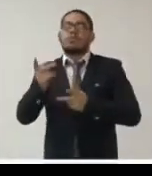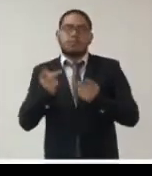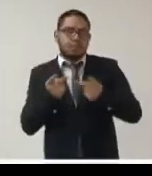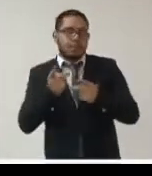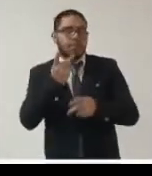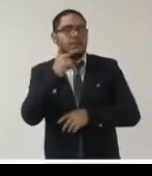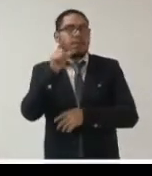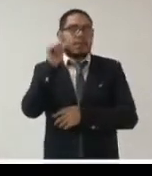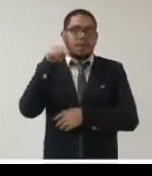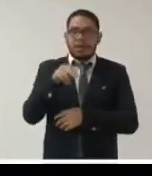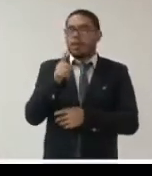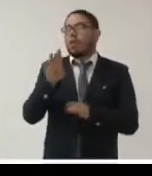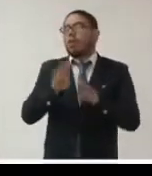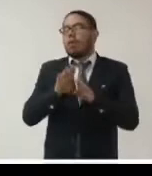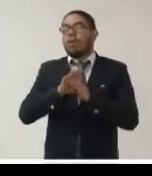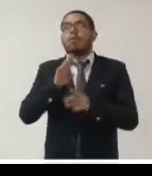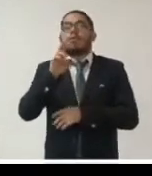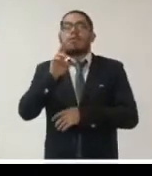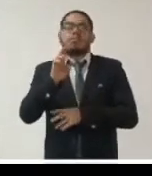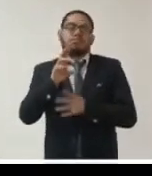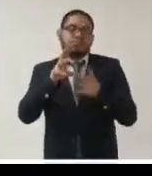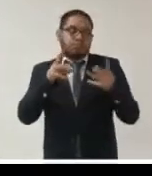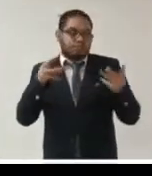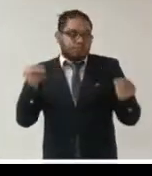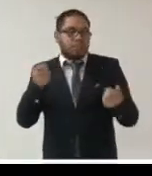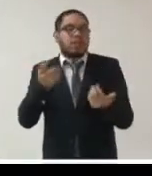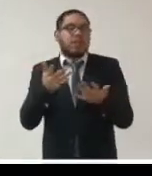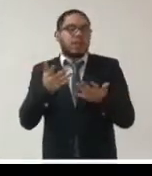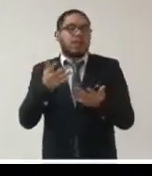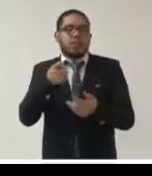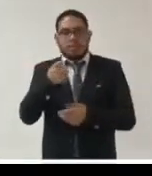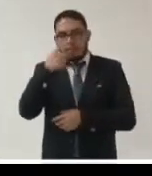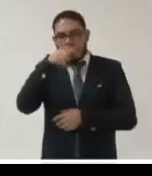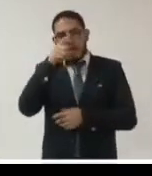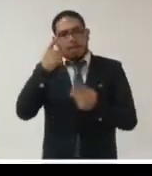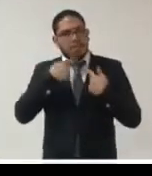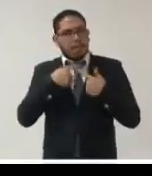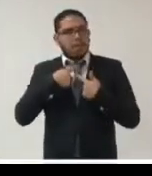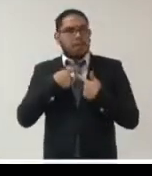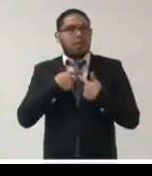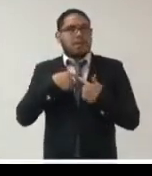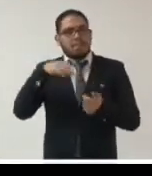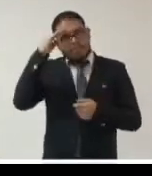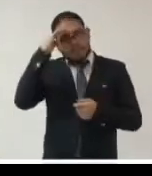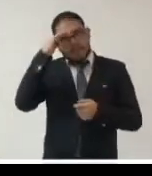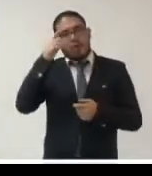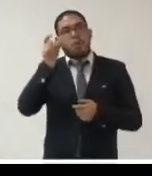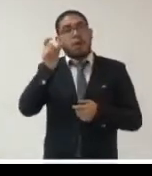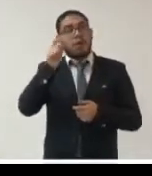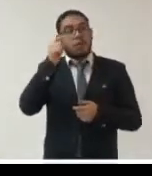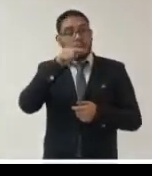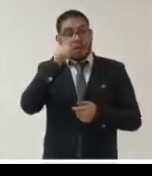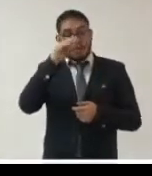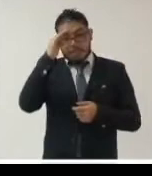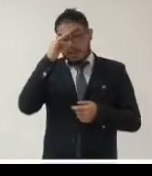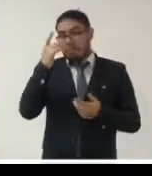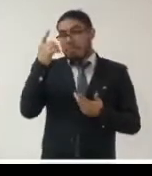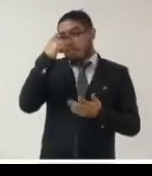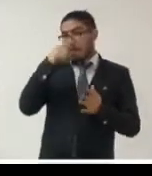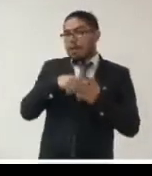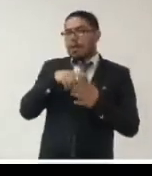cómo resolver los recursos que las personas consideren cuando las personas consideren